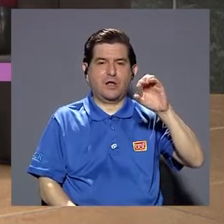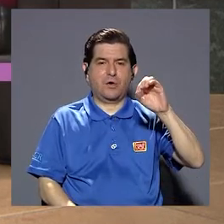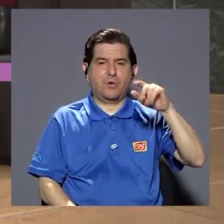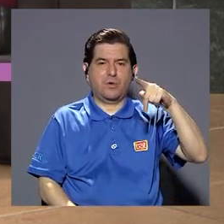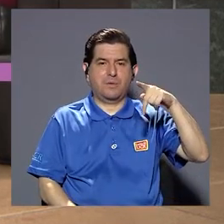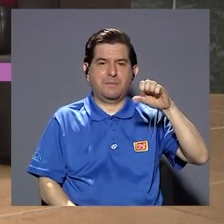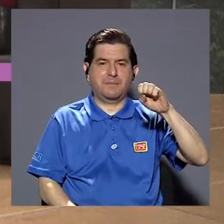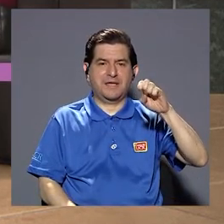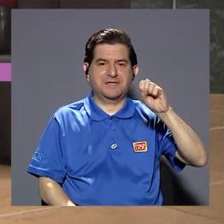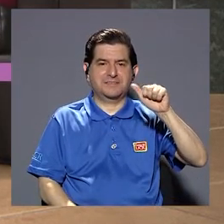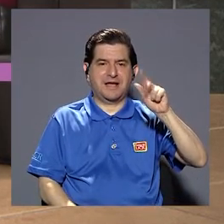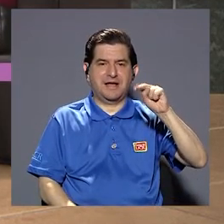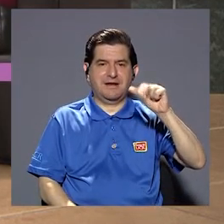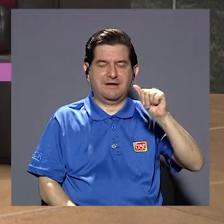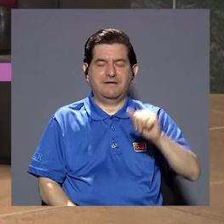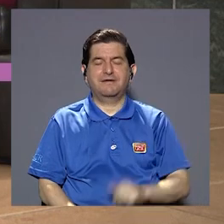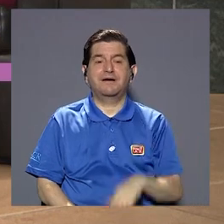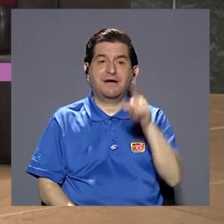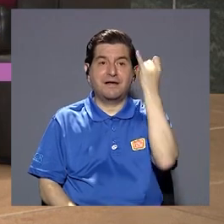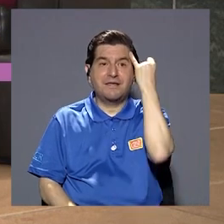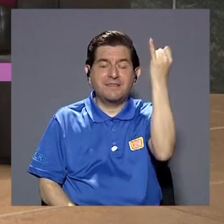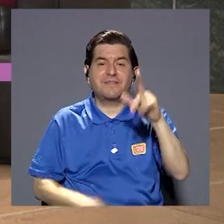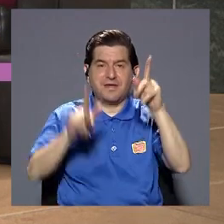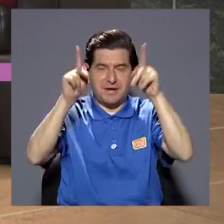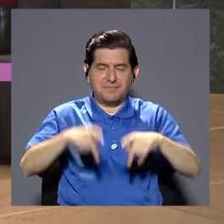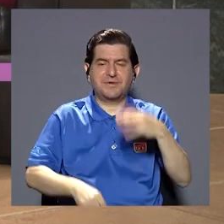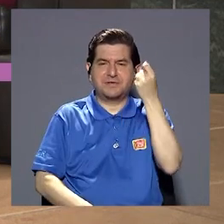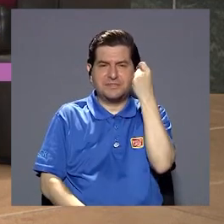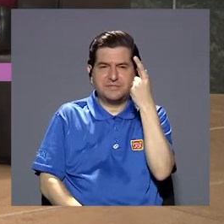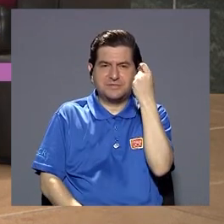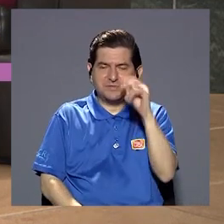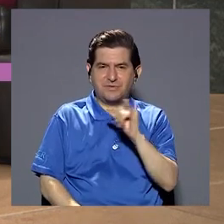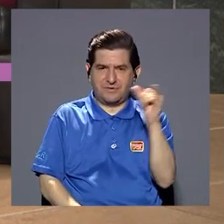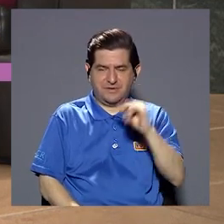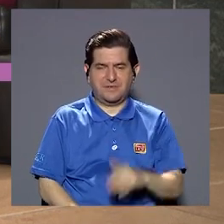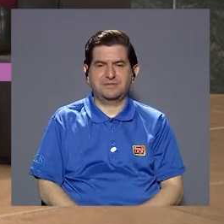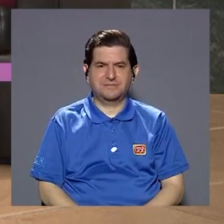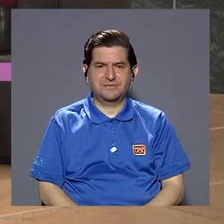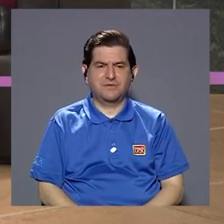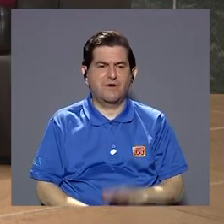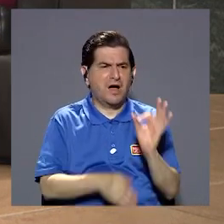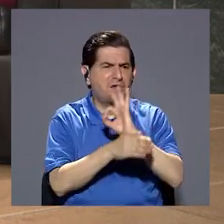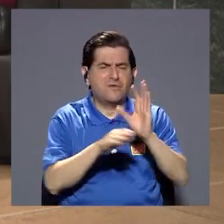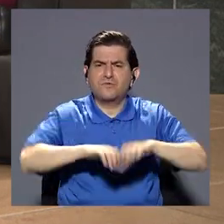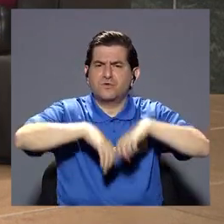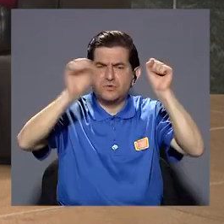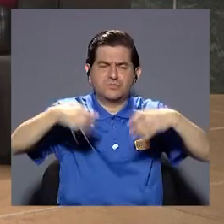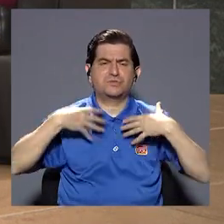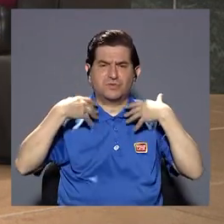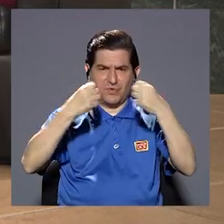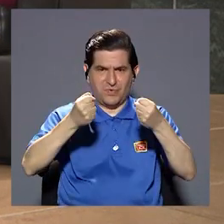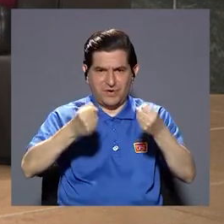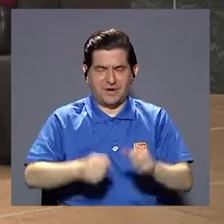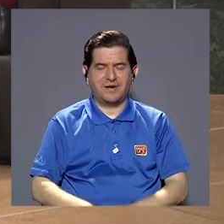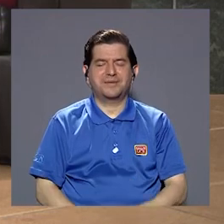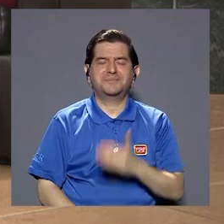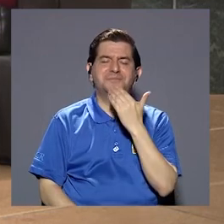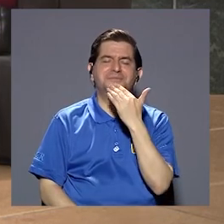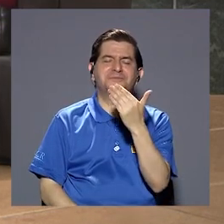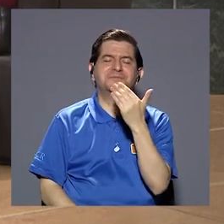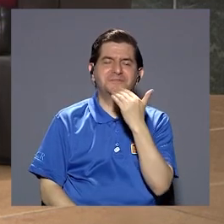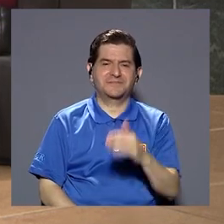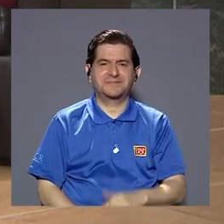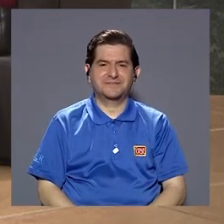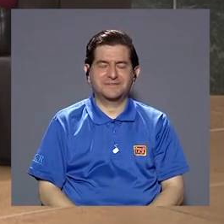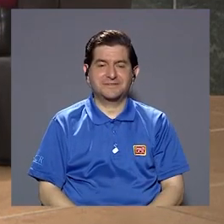muchísimas gracias por comentarnos esta experiencia pues de Copesana con una idea